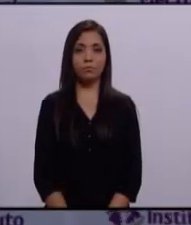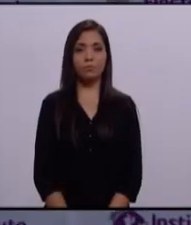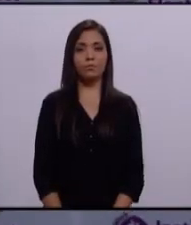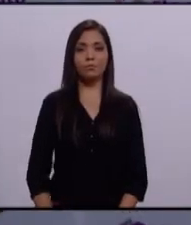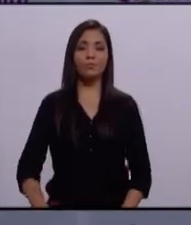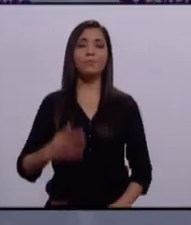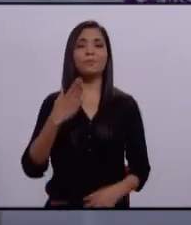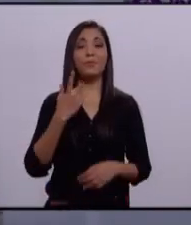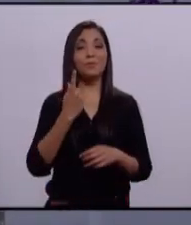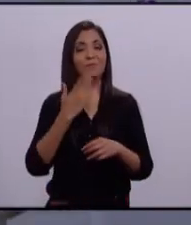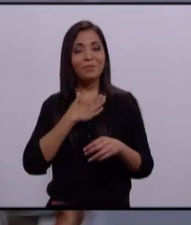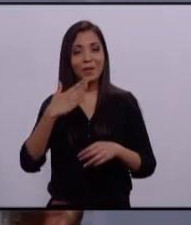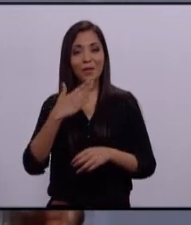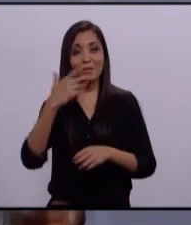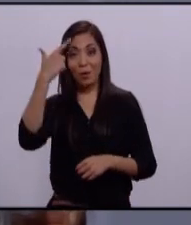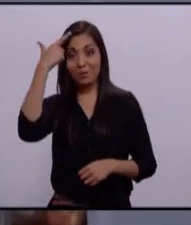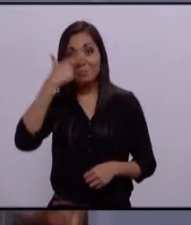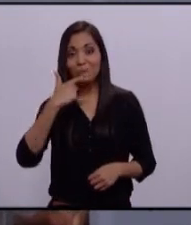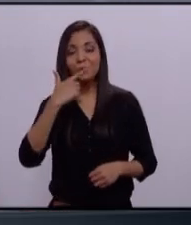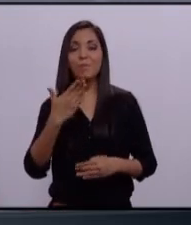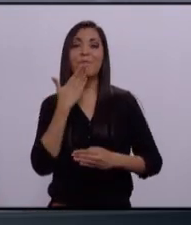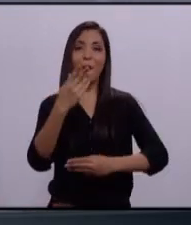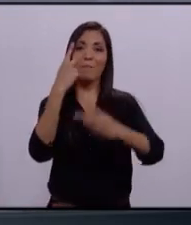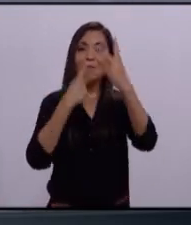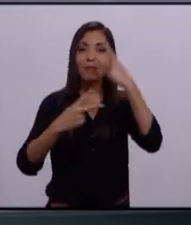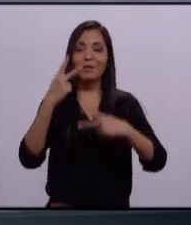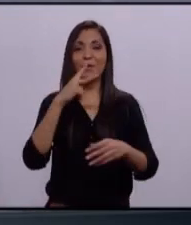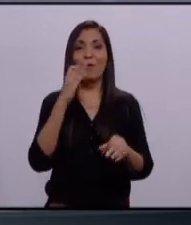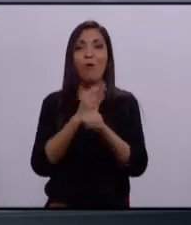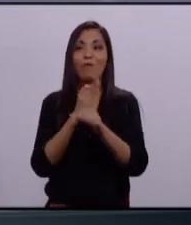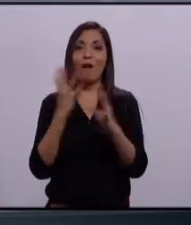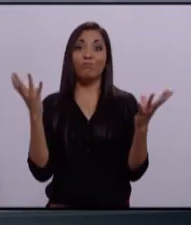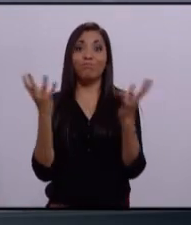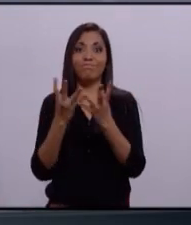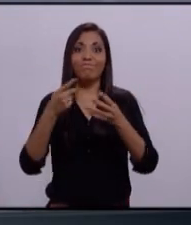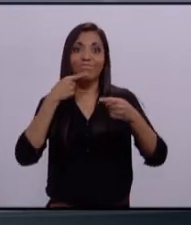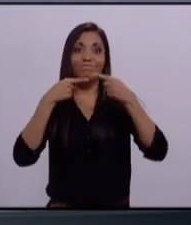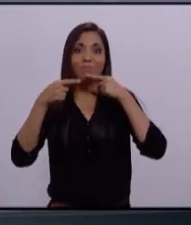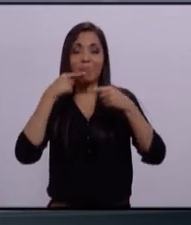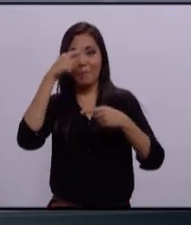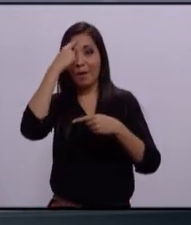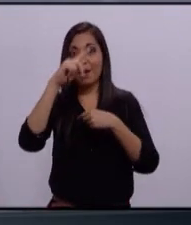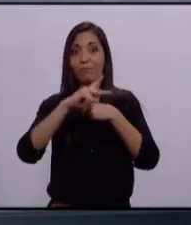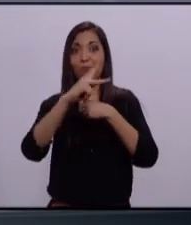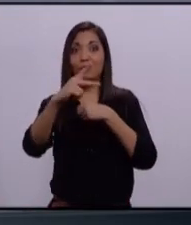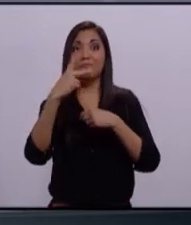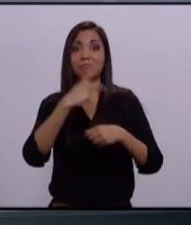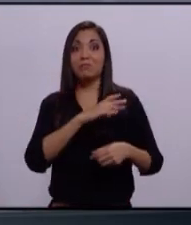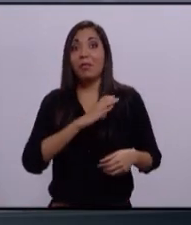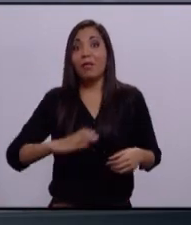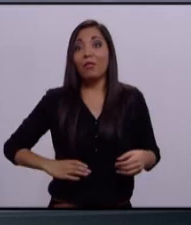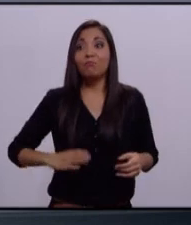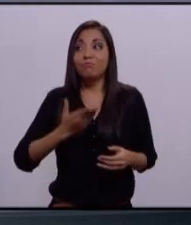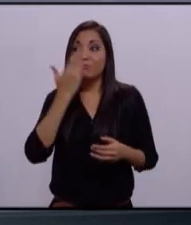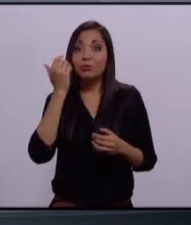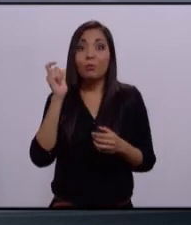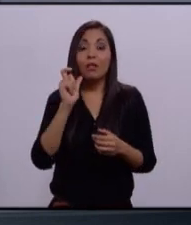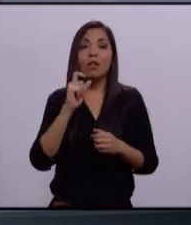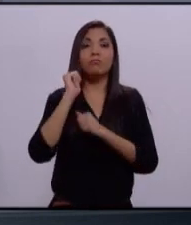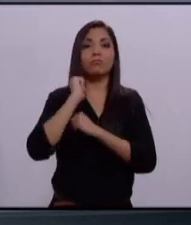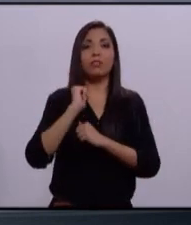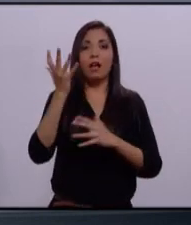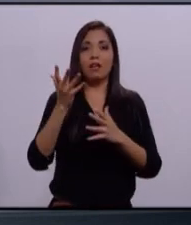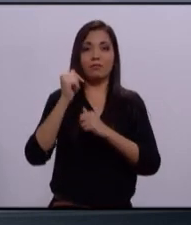¿Qué tal? ¿Cómo les va? muy buenas noches y bienvenidos al debate entre candidatos a la presidencia municipal de Zapopan, organizado por el